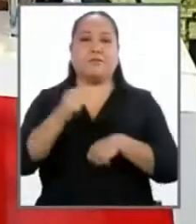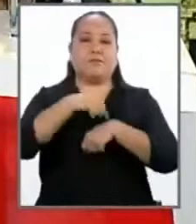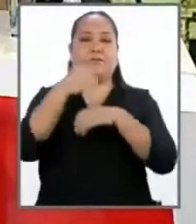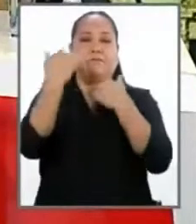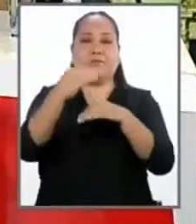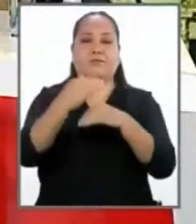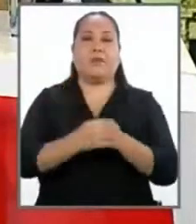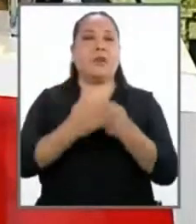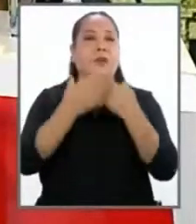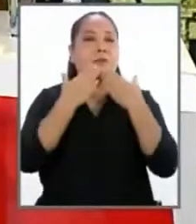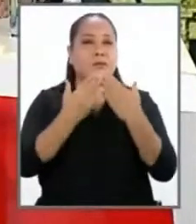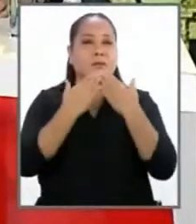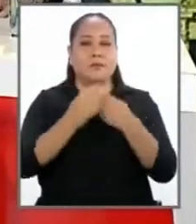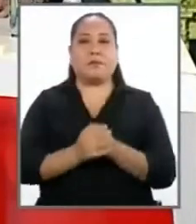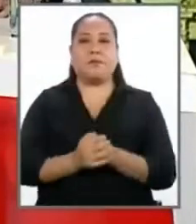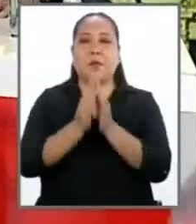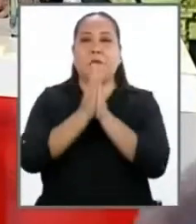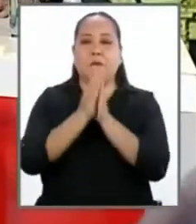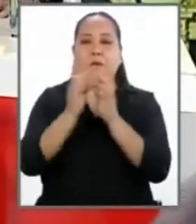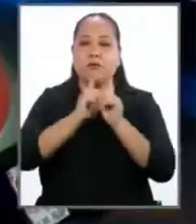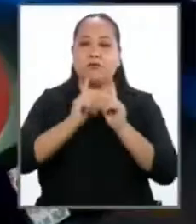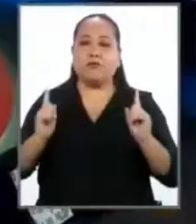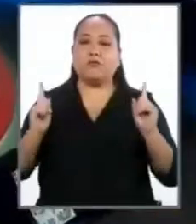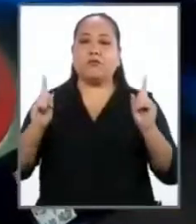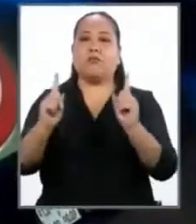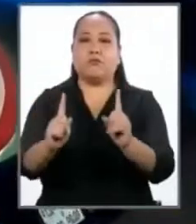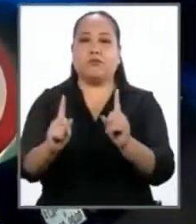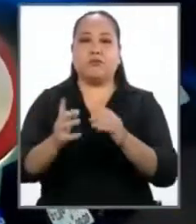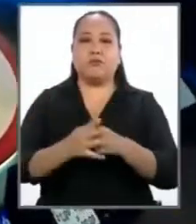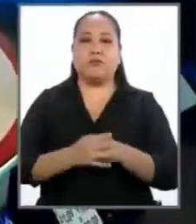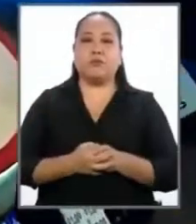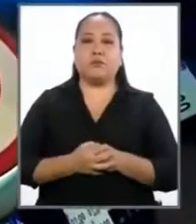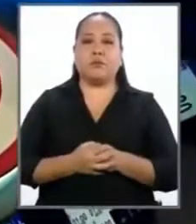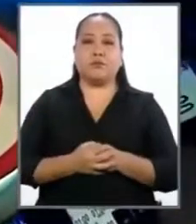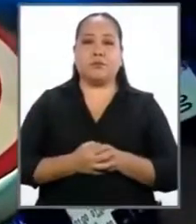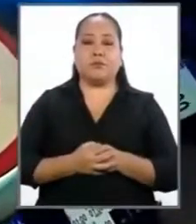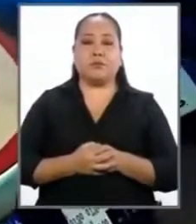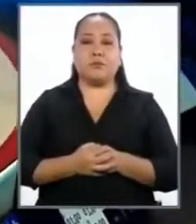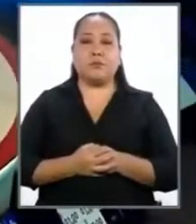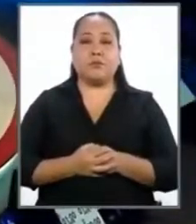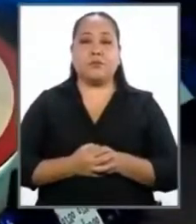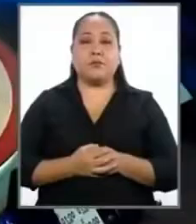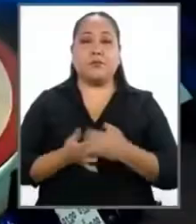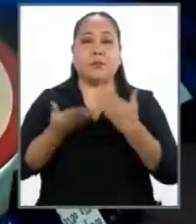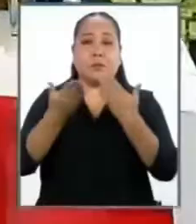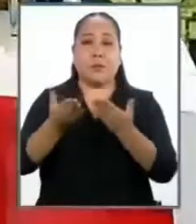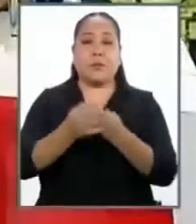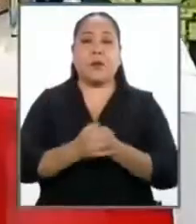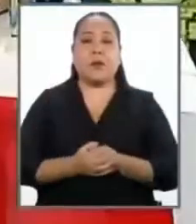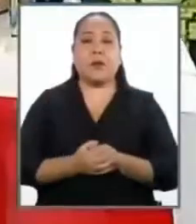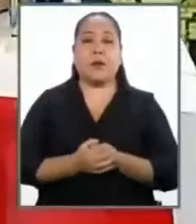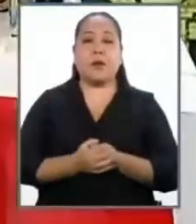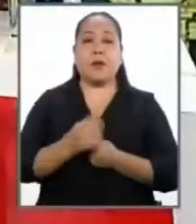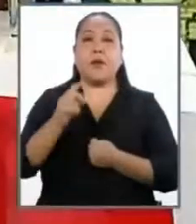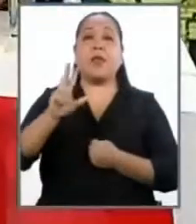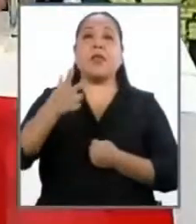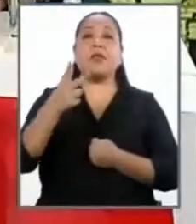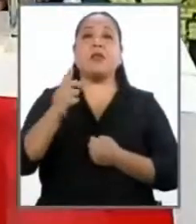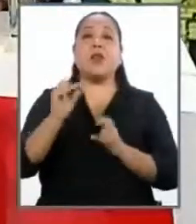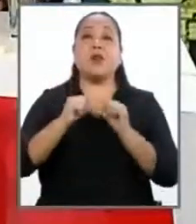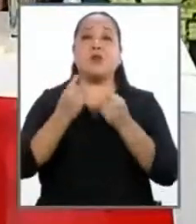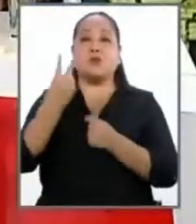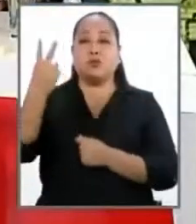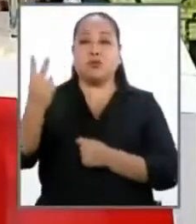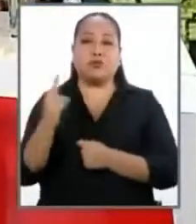Guzmán. Le agradecemos y por favor lo invitamos a volver a su lugar para poder darle la invitación a la tercera